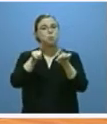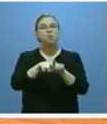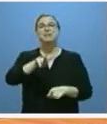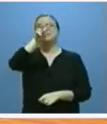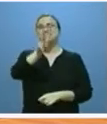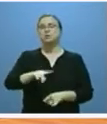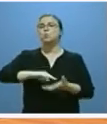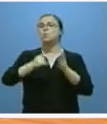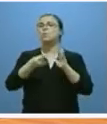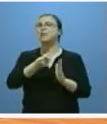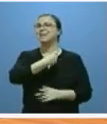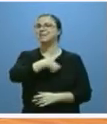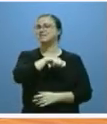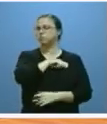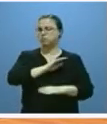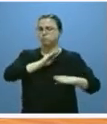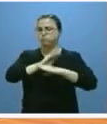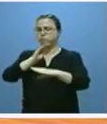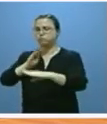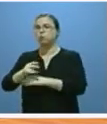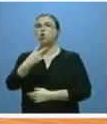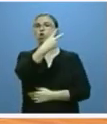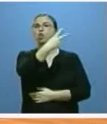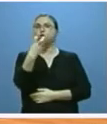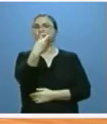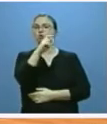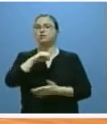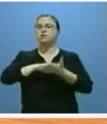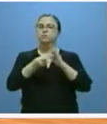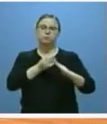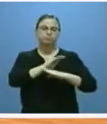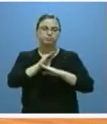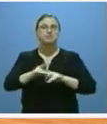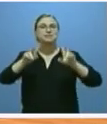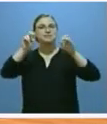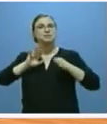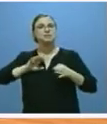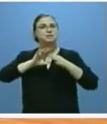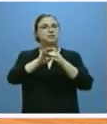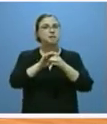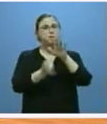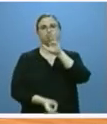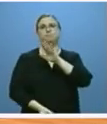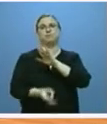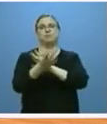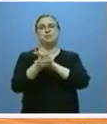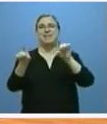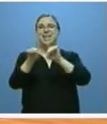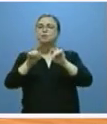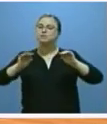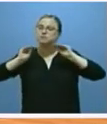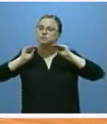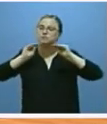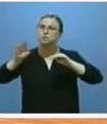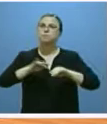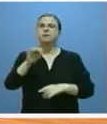plan del español hemos subvencionado 220 proyectos relacionados con la creación de empresas de enseñanza